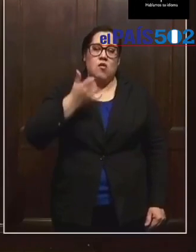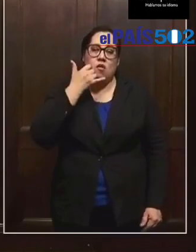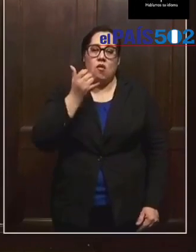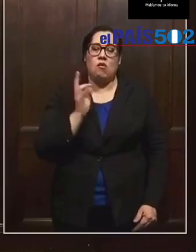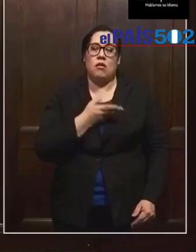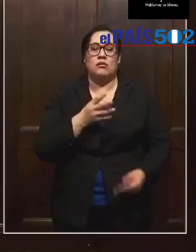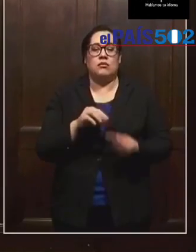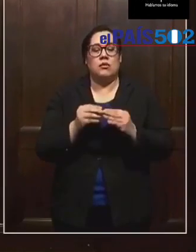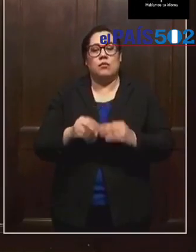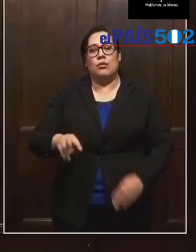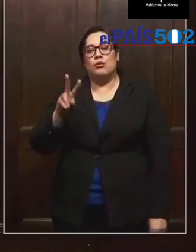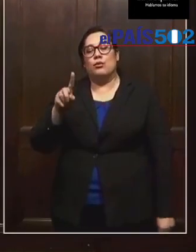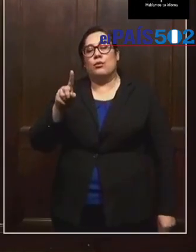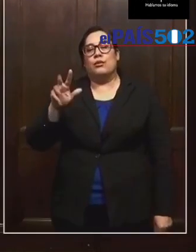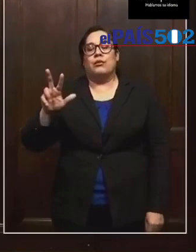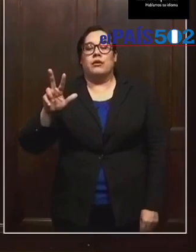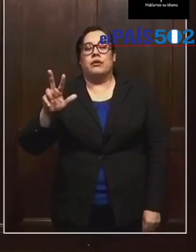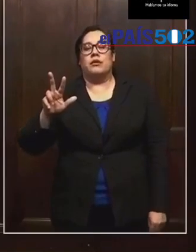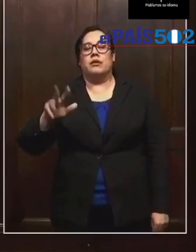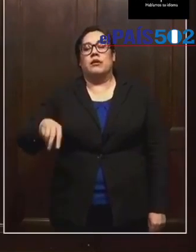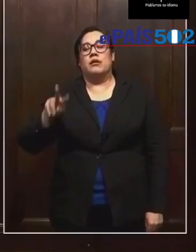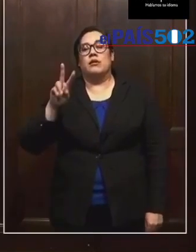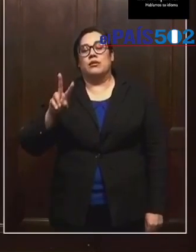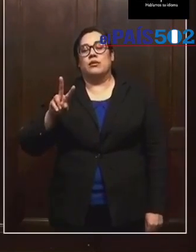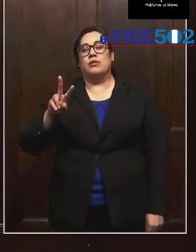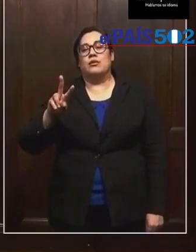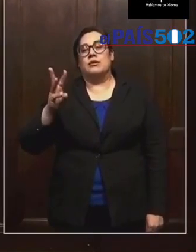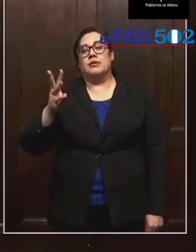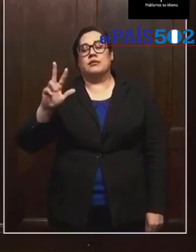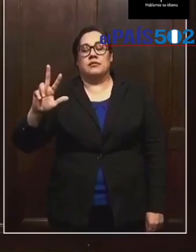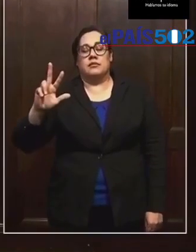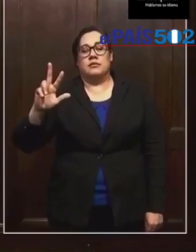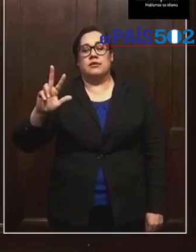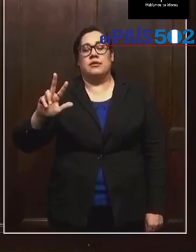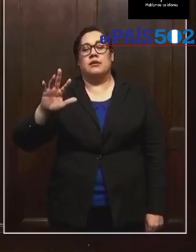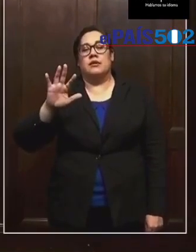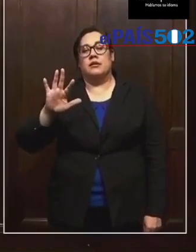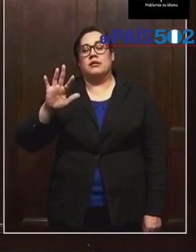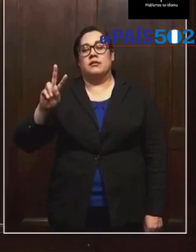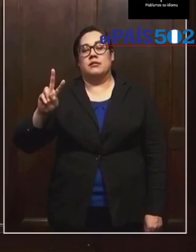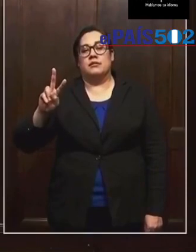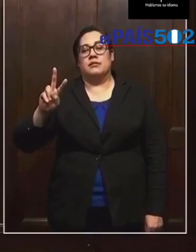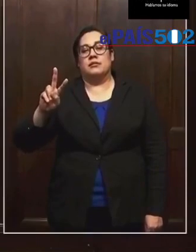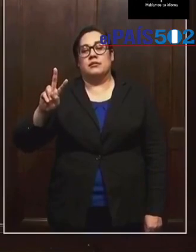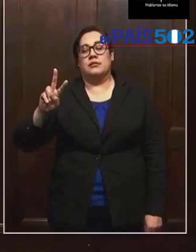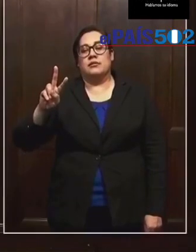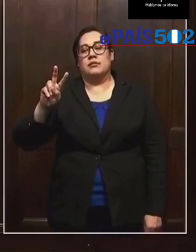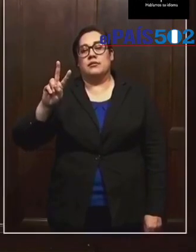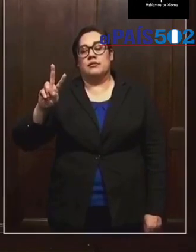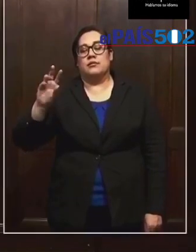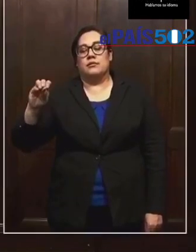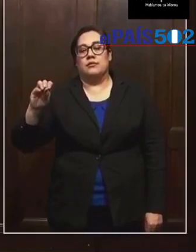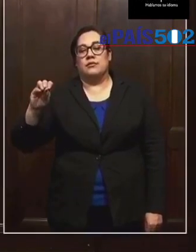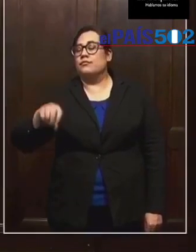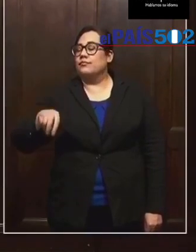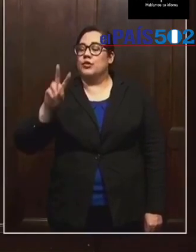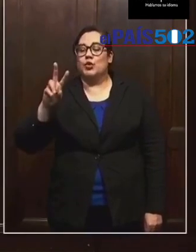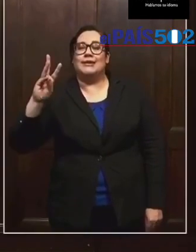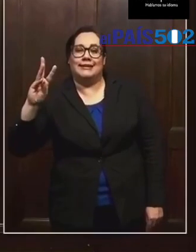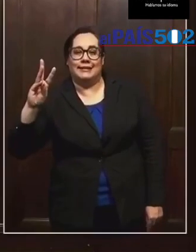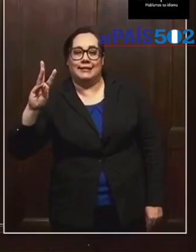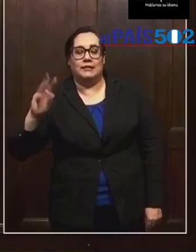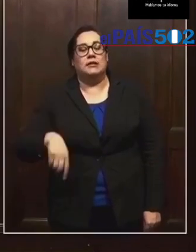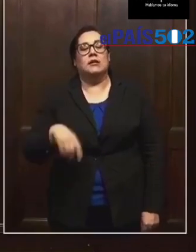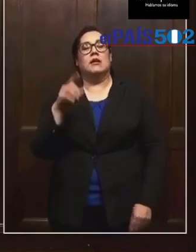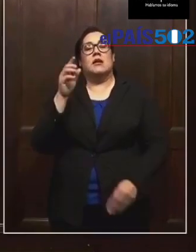al 213-263-52-206 entre las